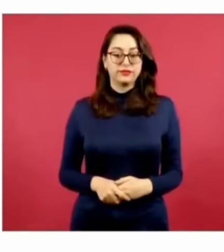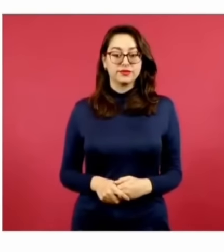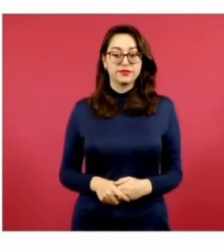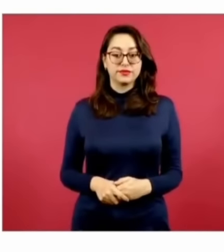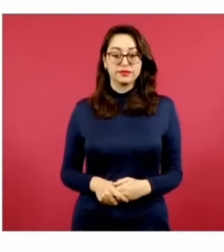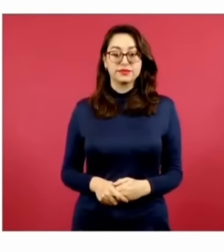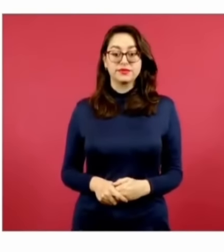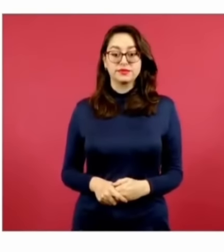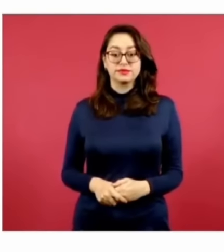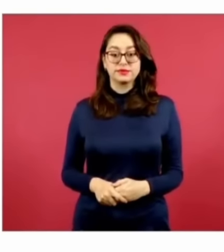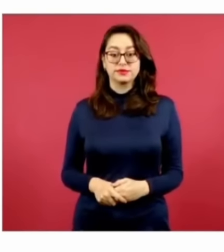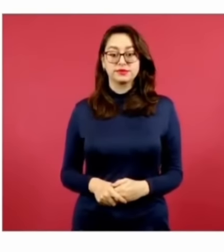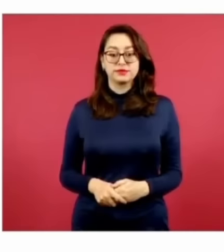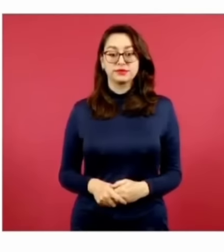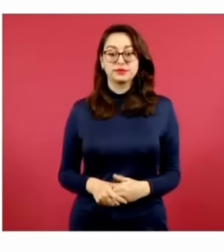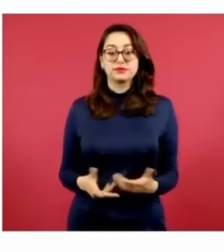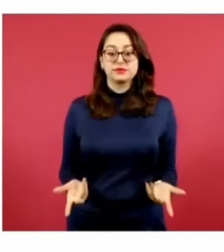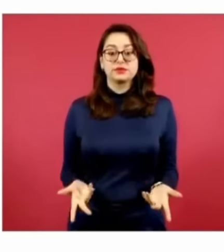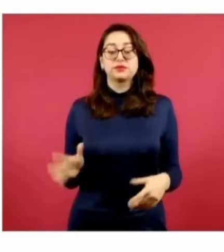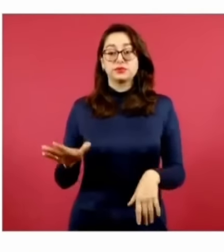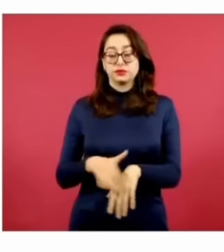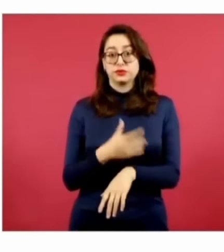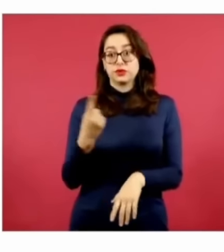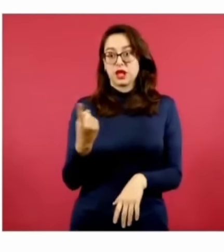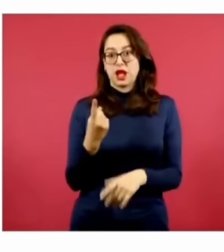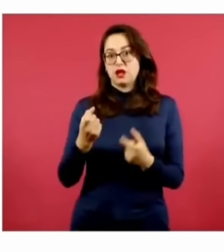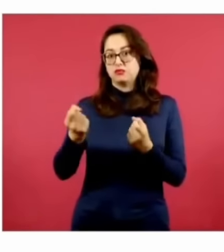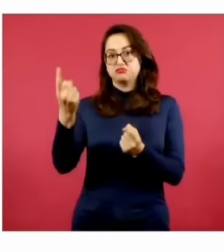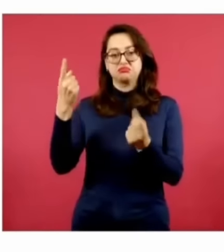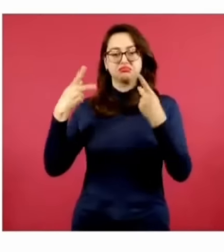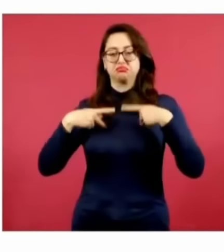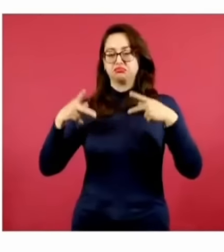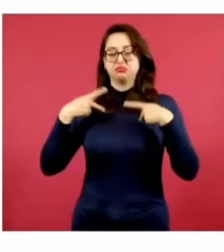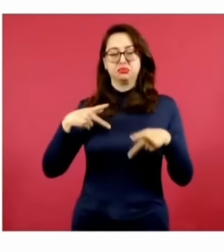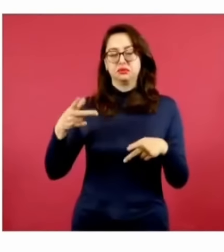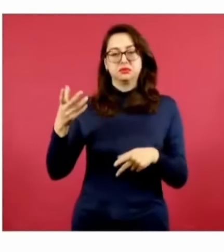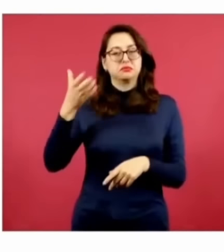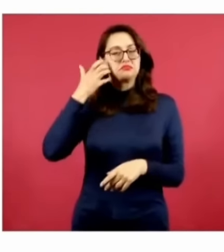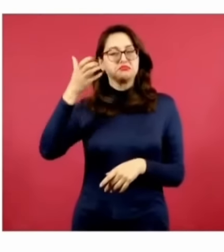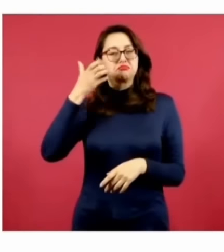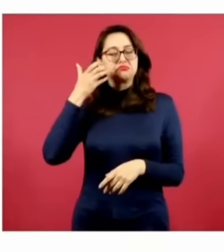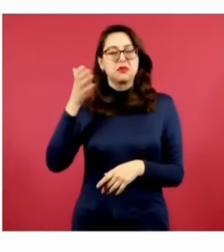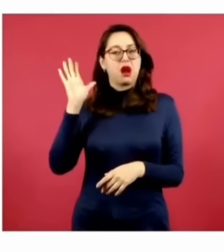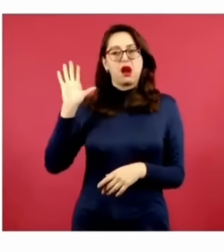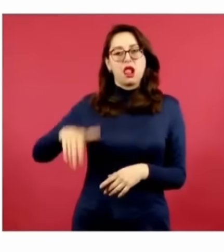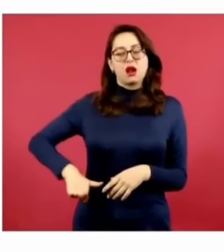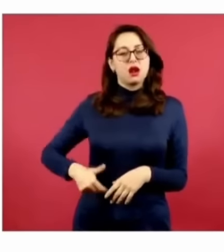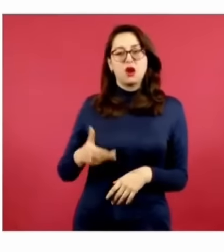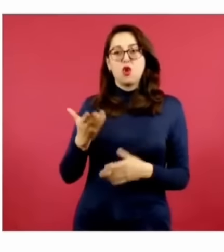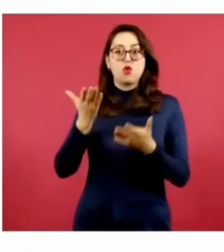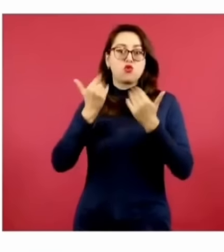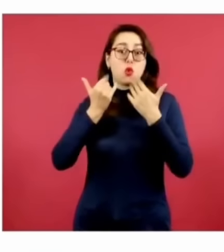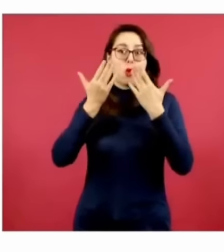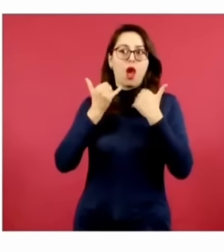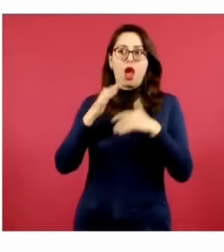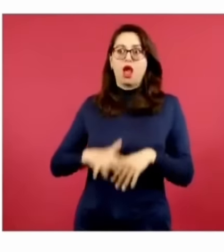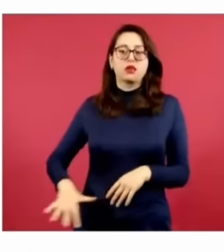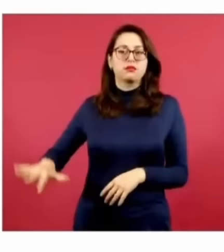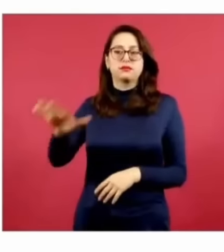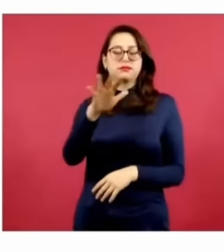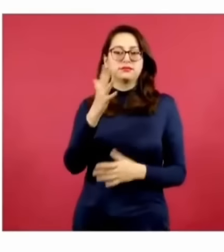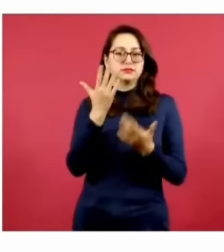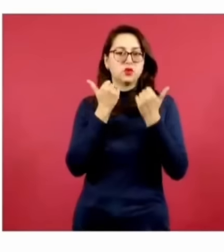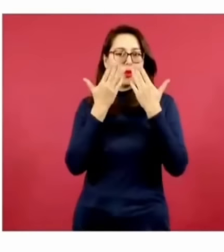más cobertura, todavía mucha gente no